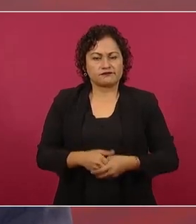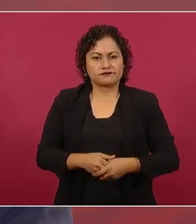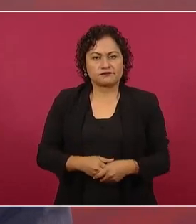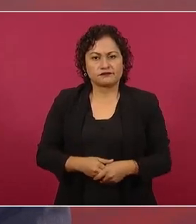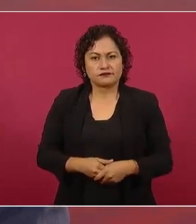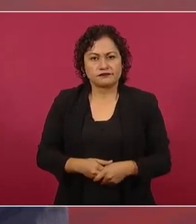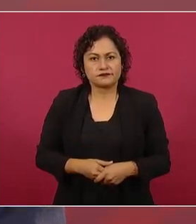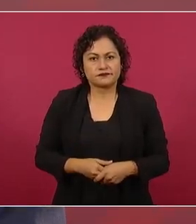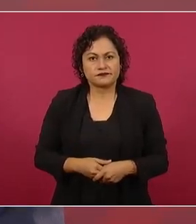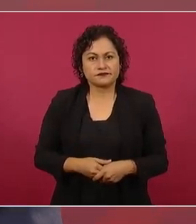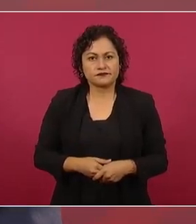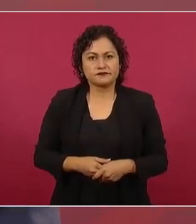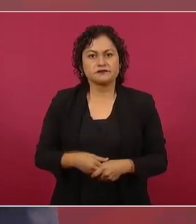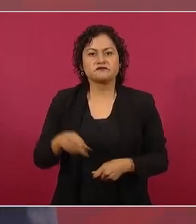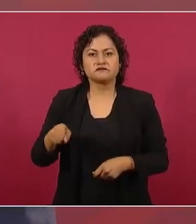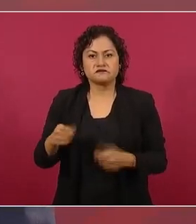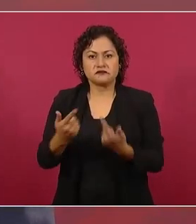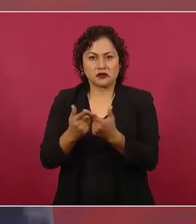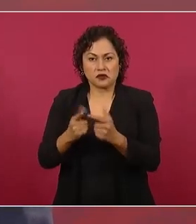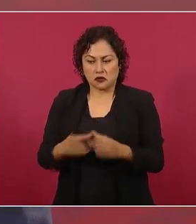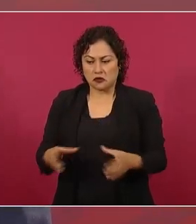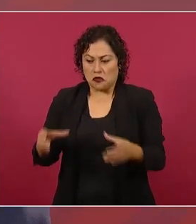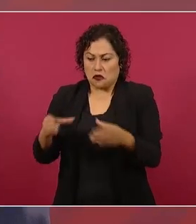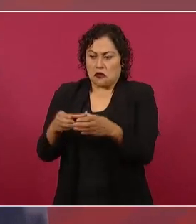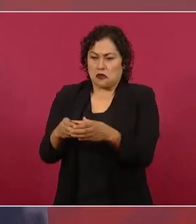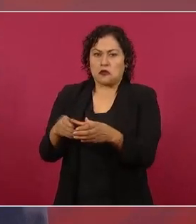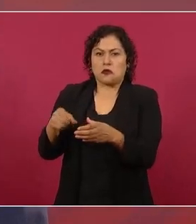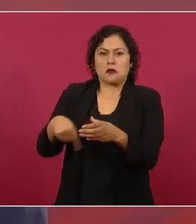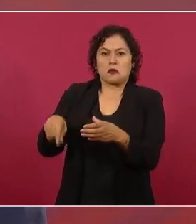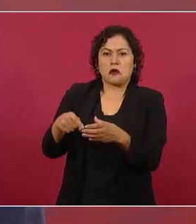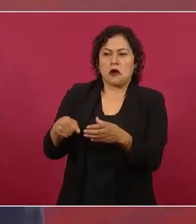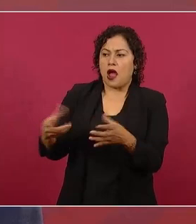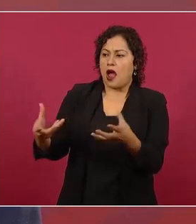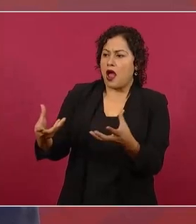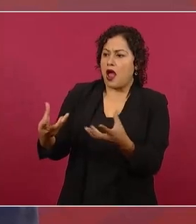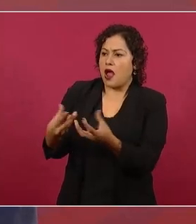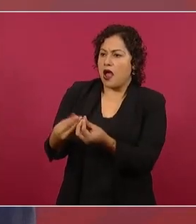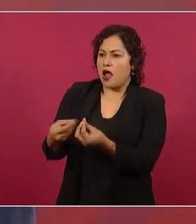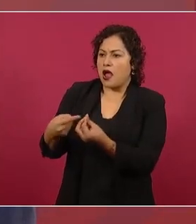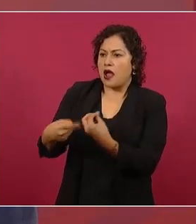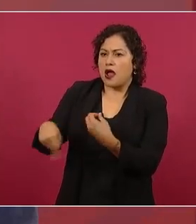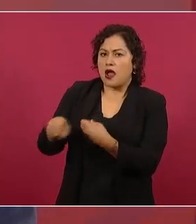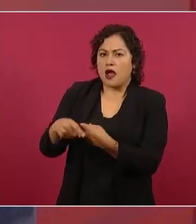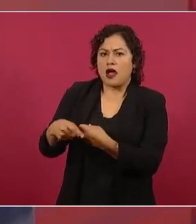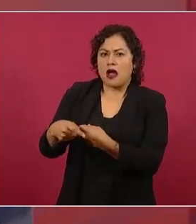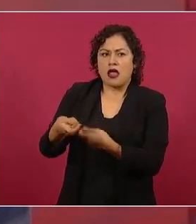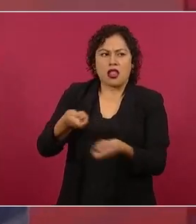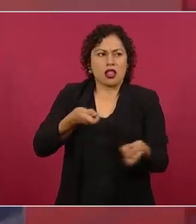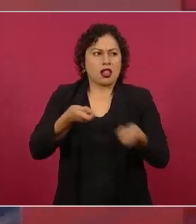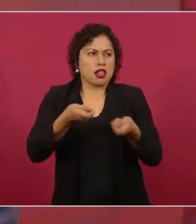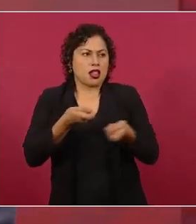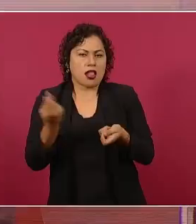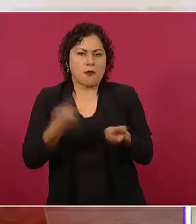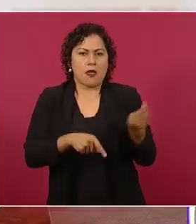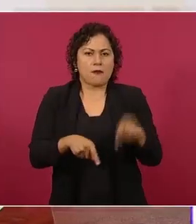grupos de intereses creados que mandan, que deciden,